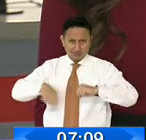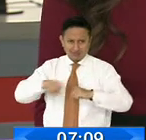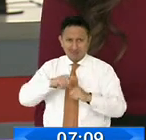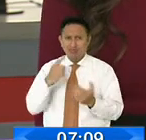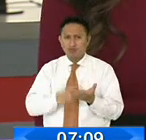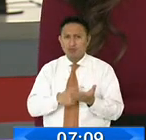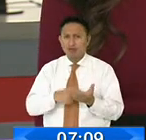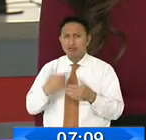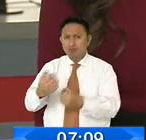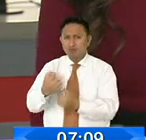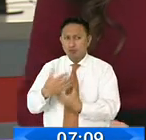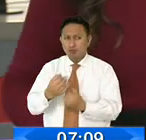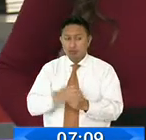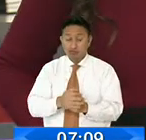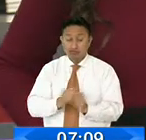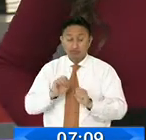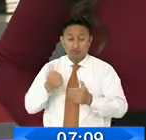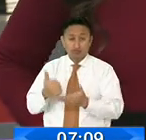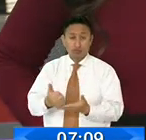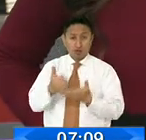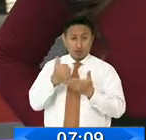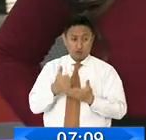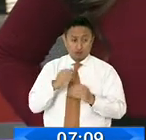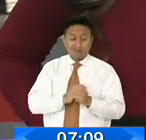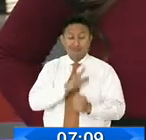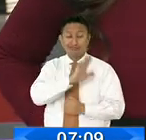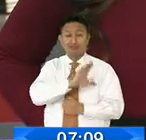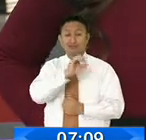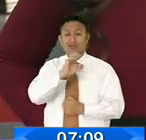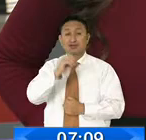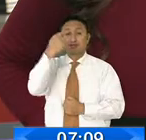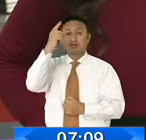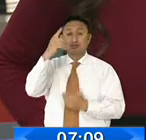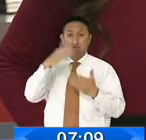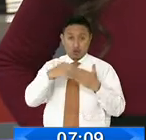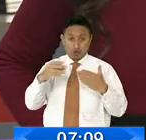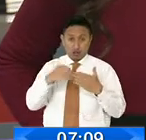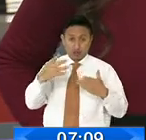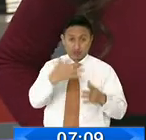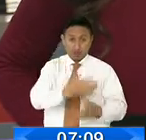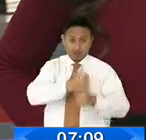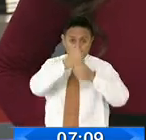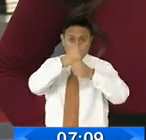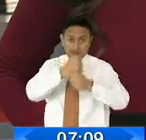recabar información que permita recuperar más de 500 millones de dólares.